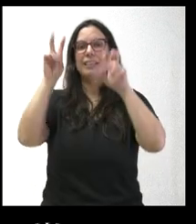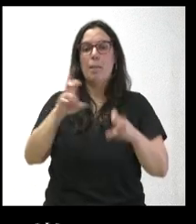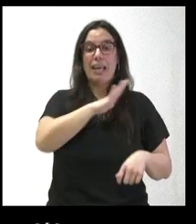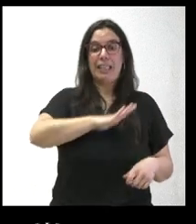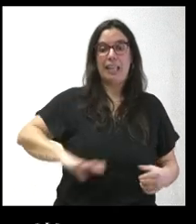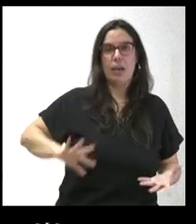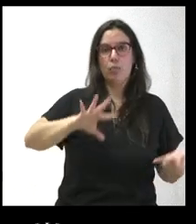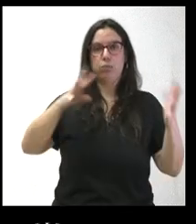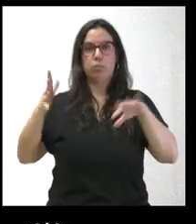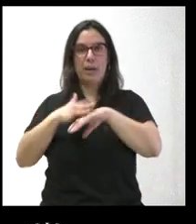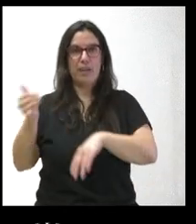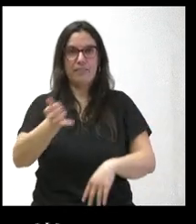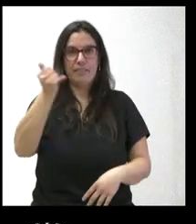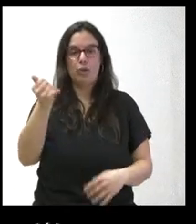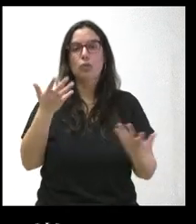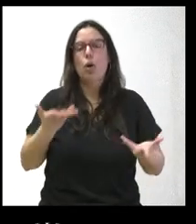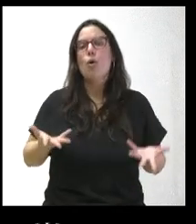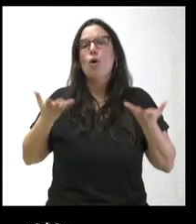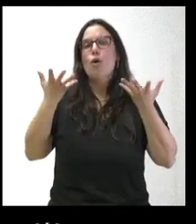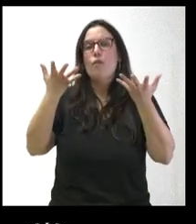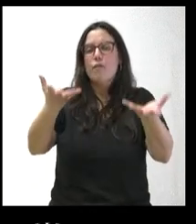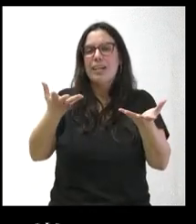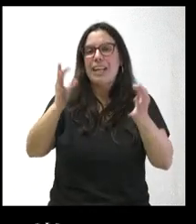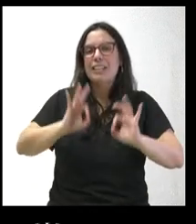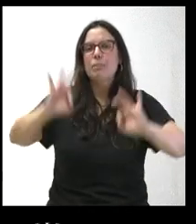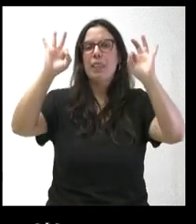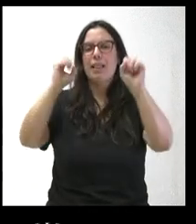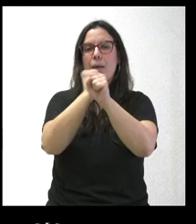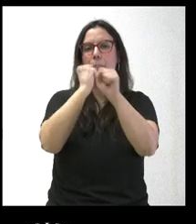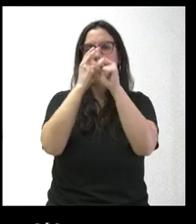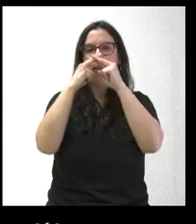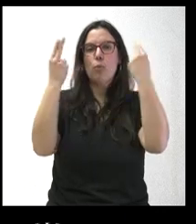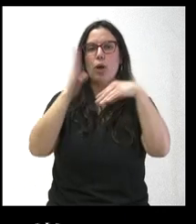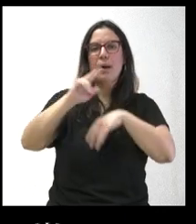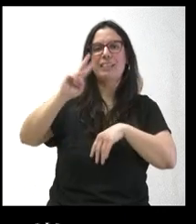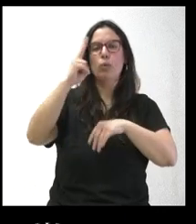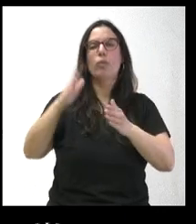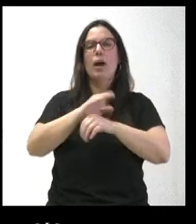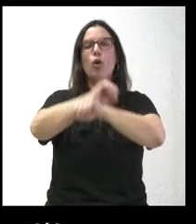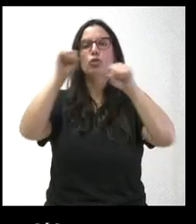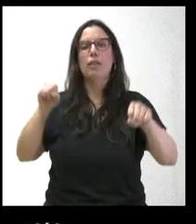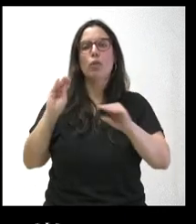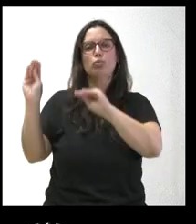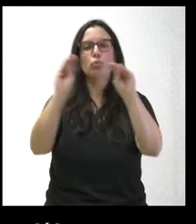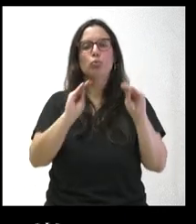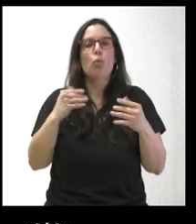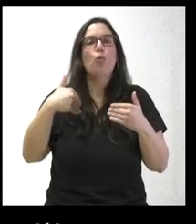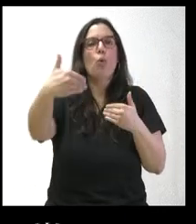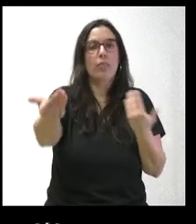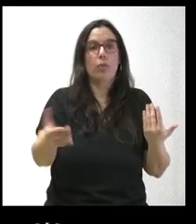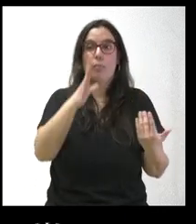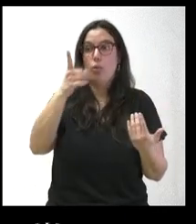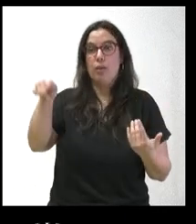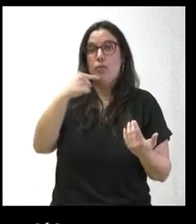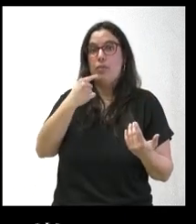¿Cuándo se va a publicar la oferta extraordinaria de empleo público para la segunda consolidación de sus trabajadores? Es que ellos